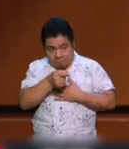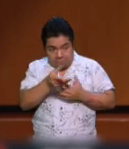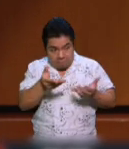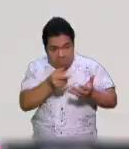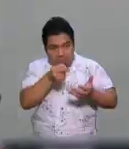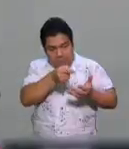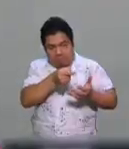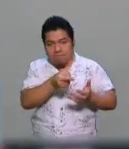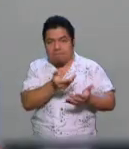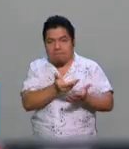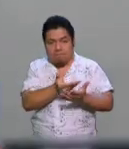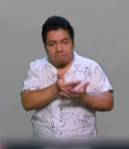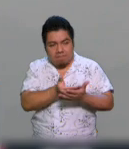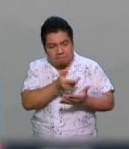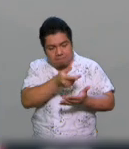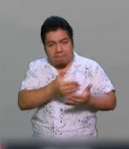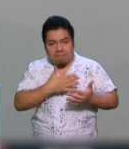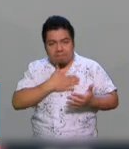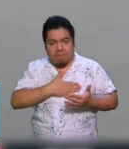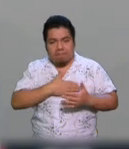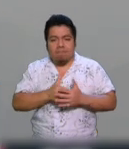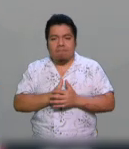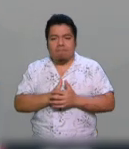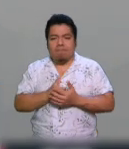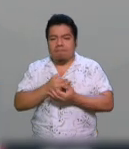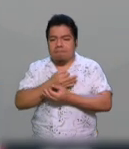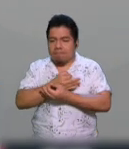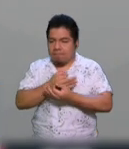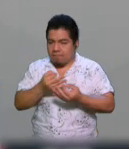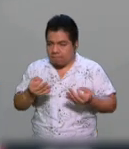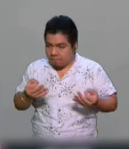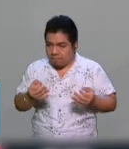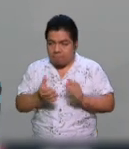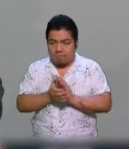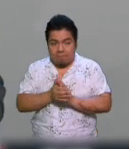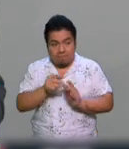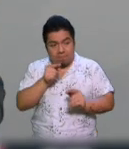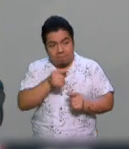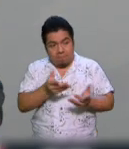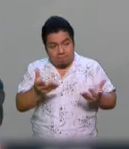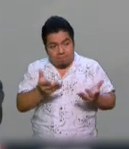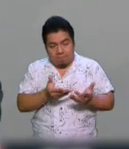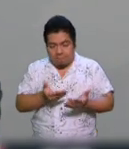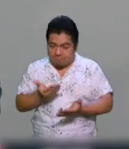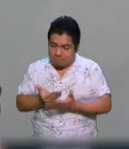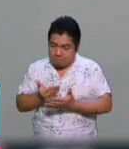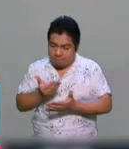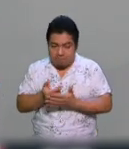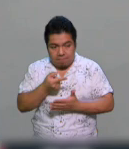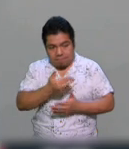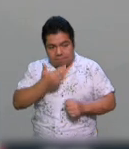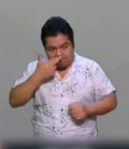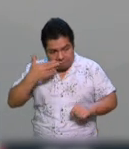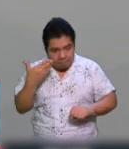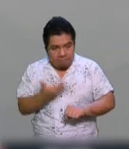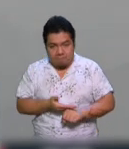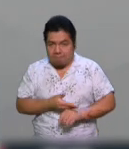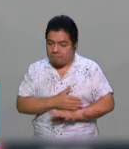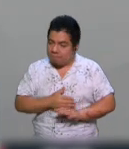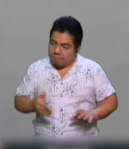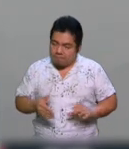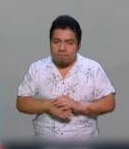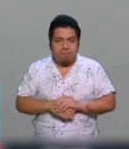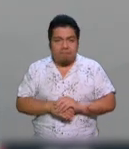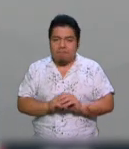la pague. Lo que quiero decirles es que el que la hizo que la pague. No